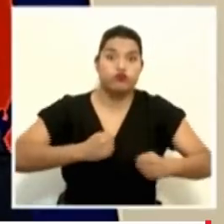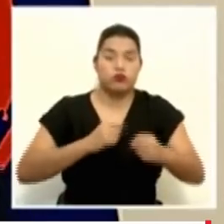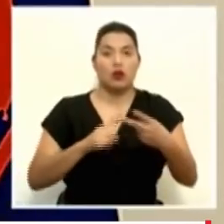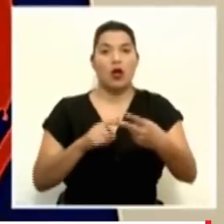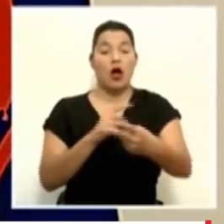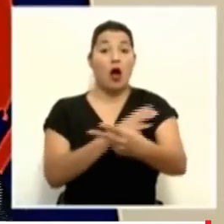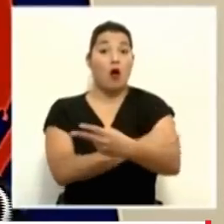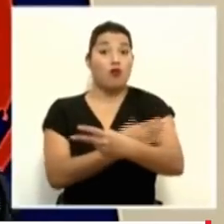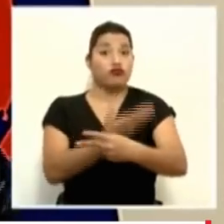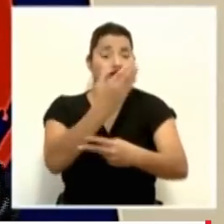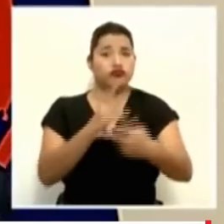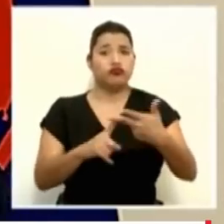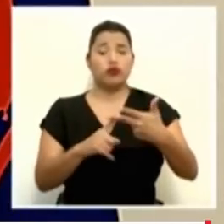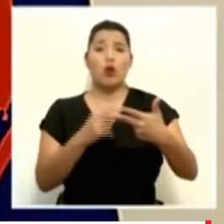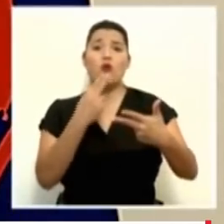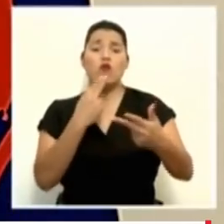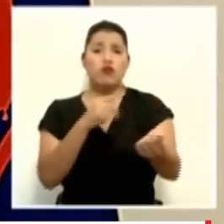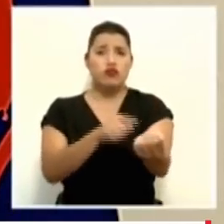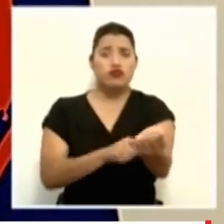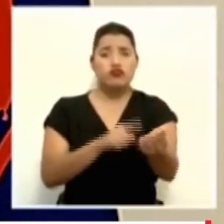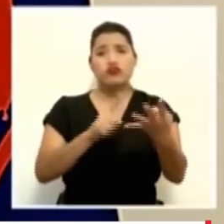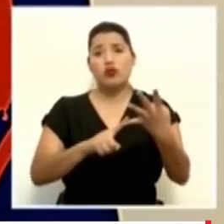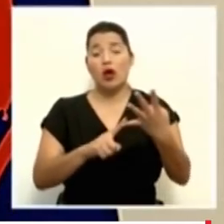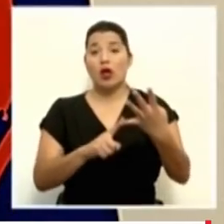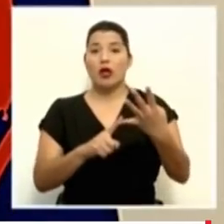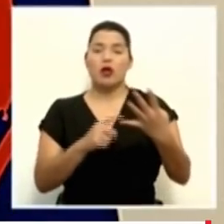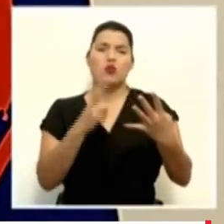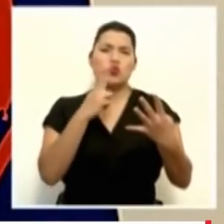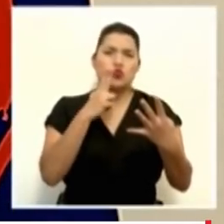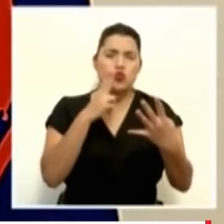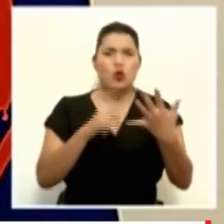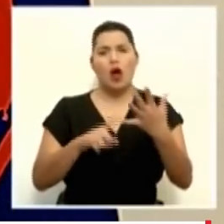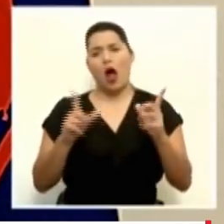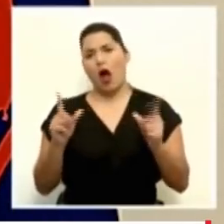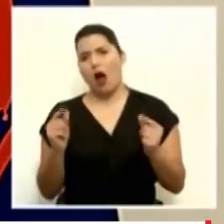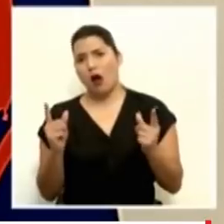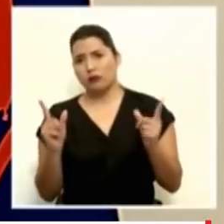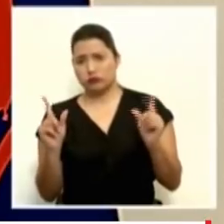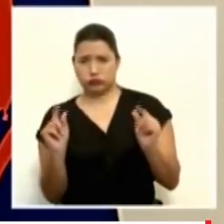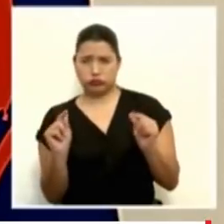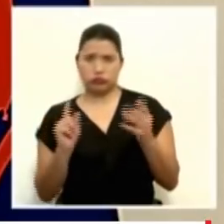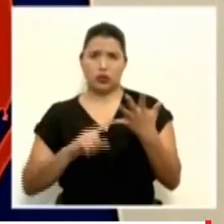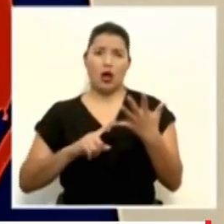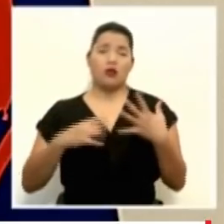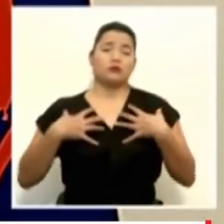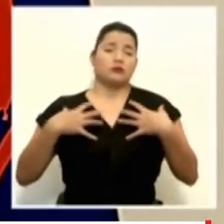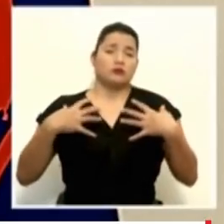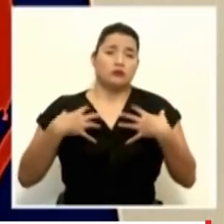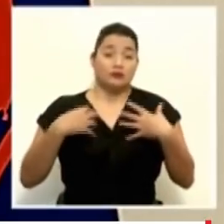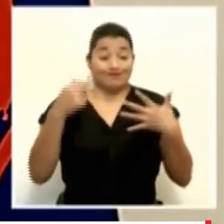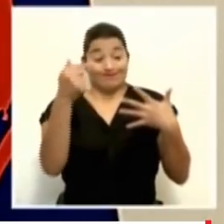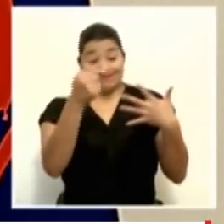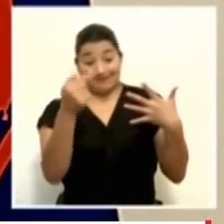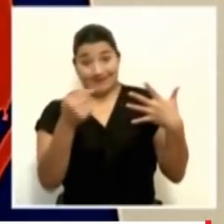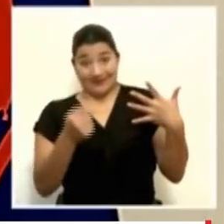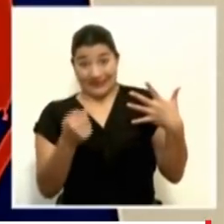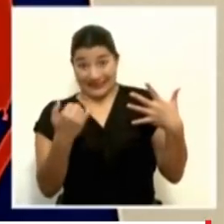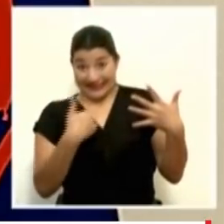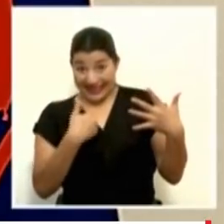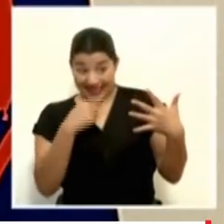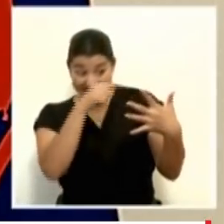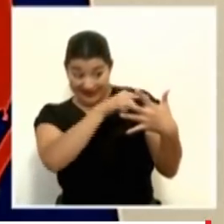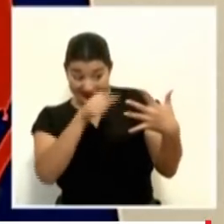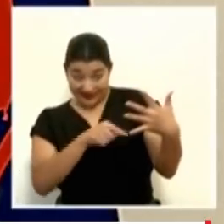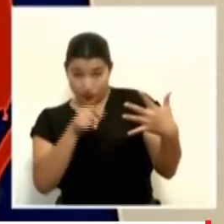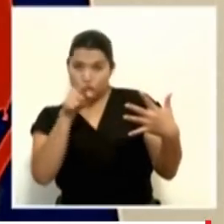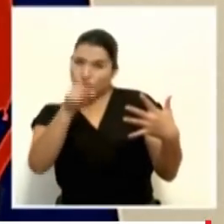es fumador, si tiene asma, cáncer, esos son factores de riesgo de personas que tienen que cuidarse mucho más que el resto de la